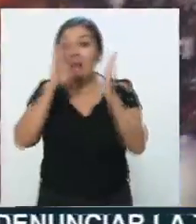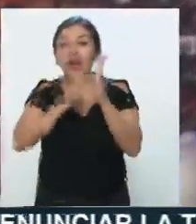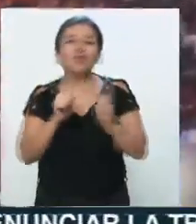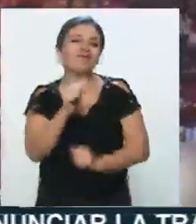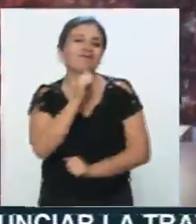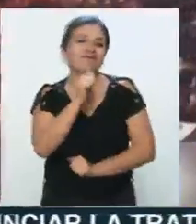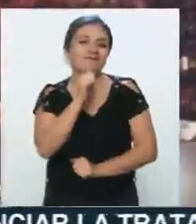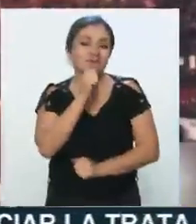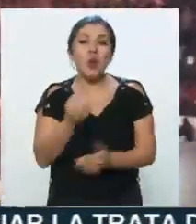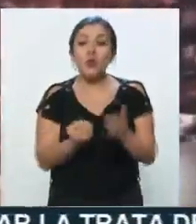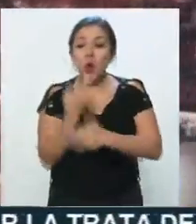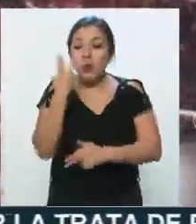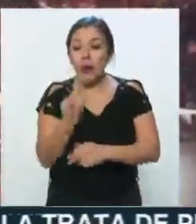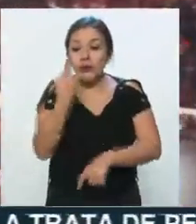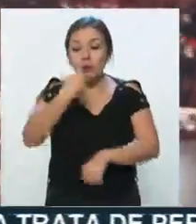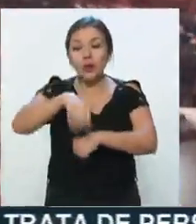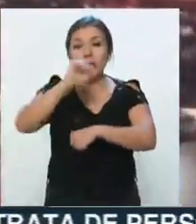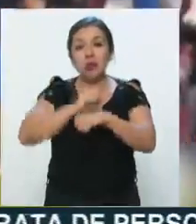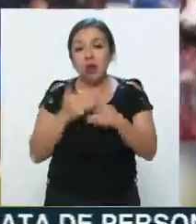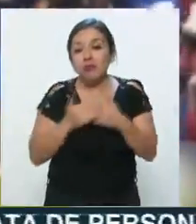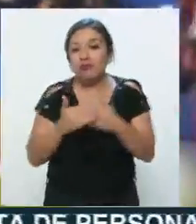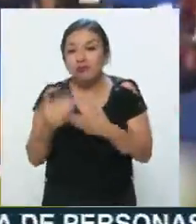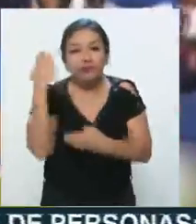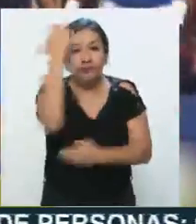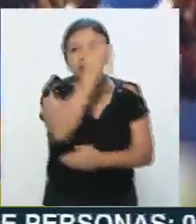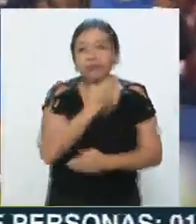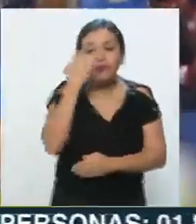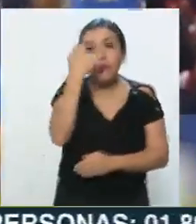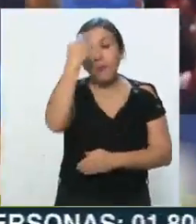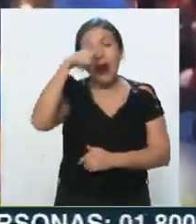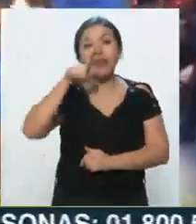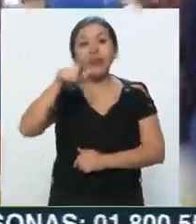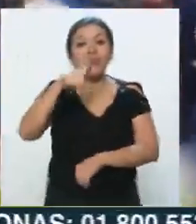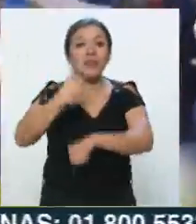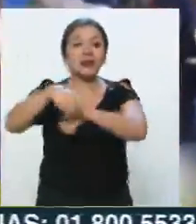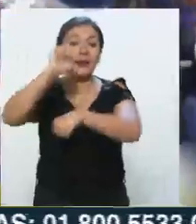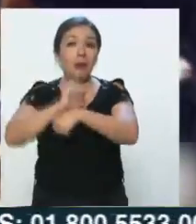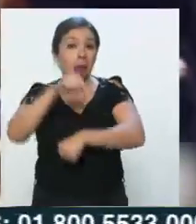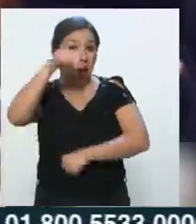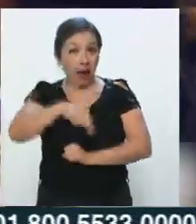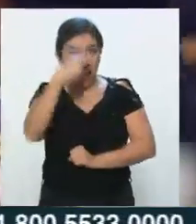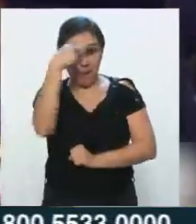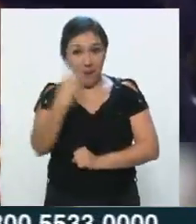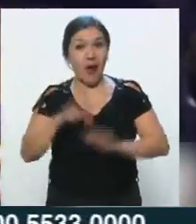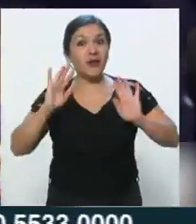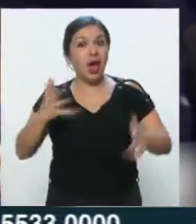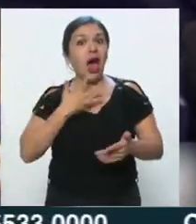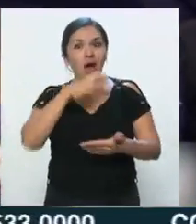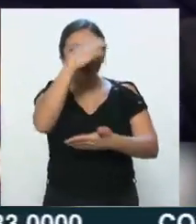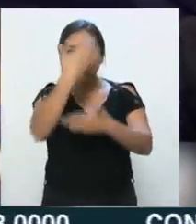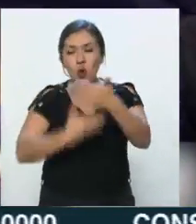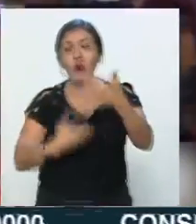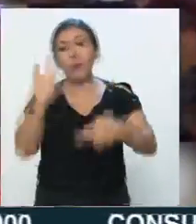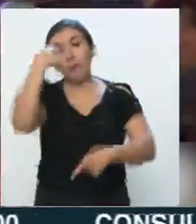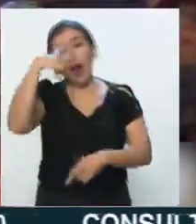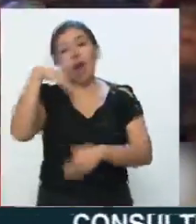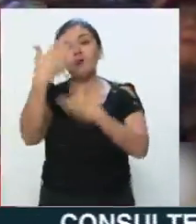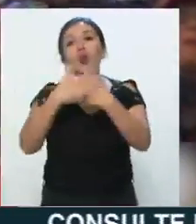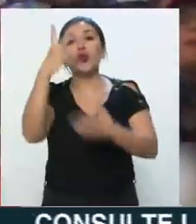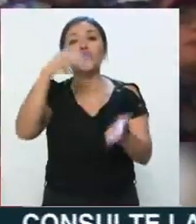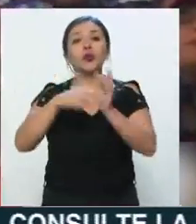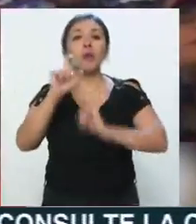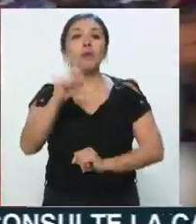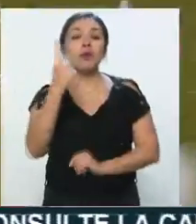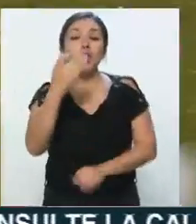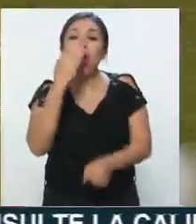puesto que en esta semana se va a arrojar el de las 17 semanas, pero es un hecho que México tenía contrato al menos hasta el 2021, con